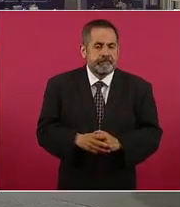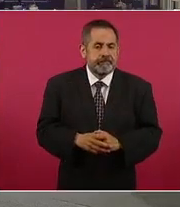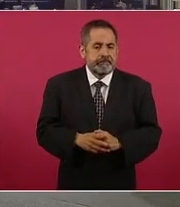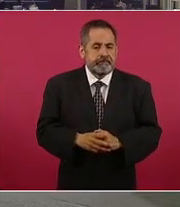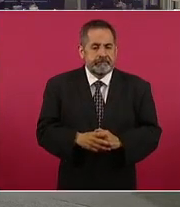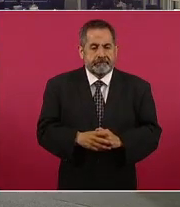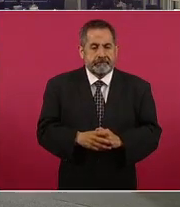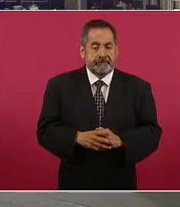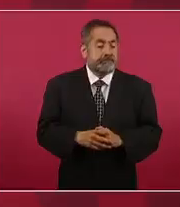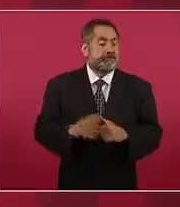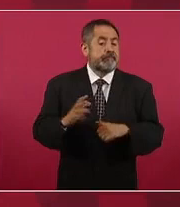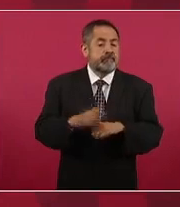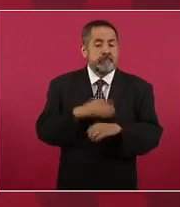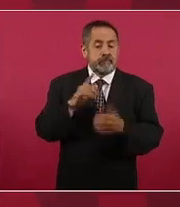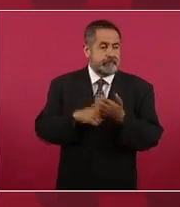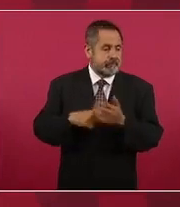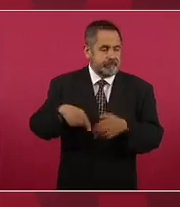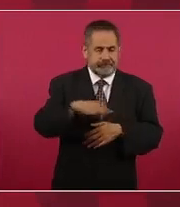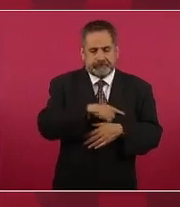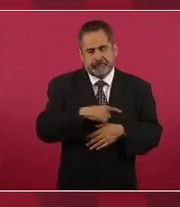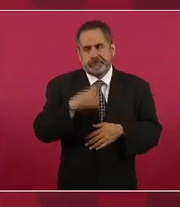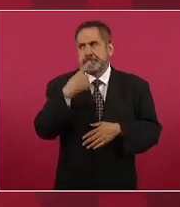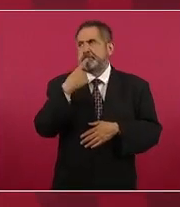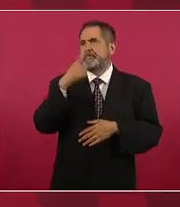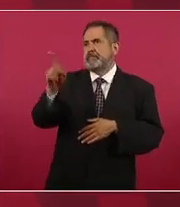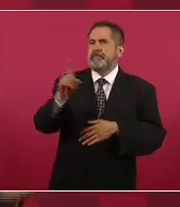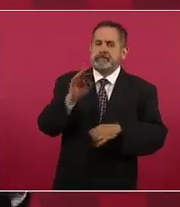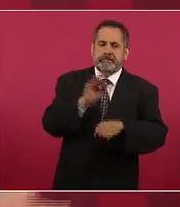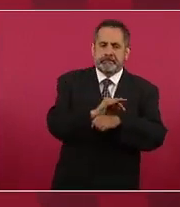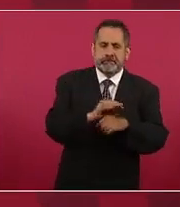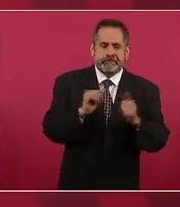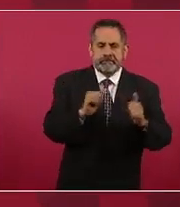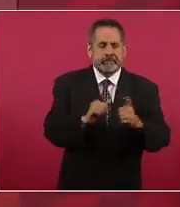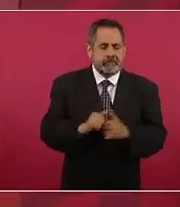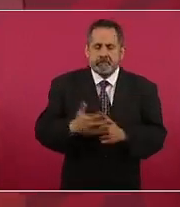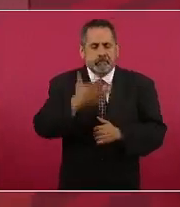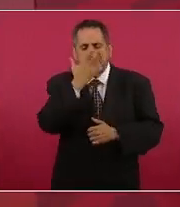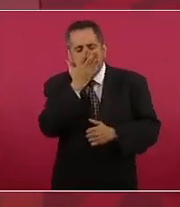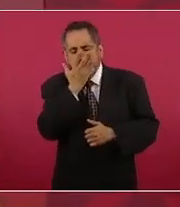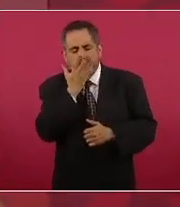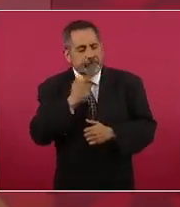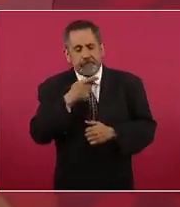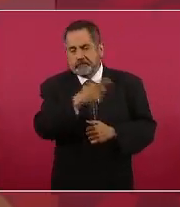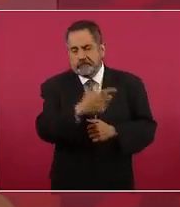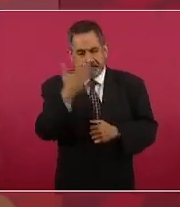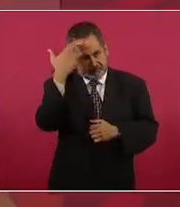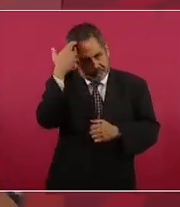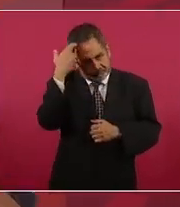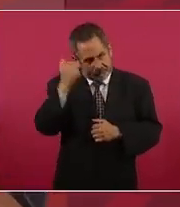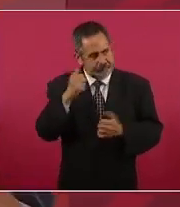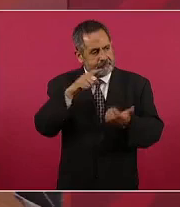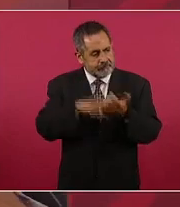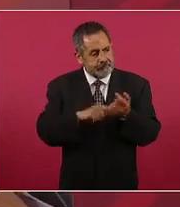los amparos de este tramo no tienen ningún sustento